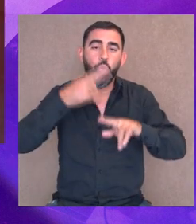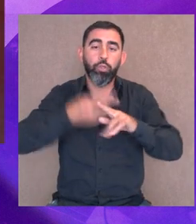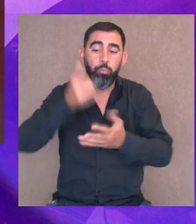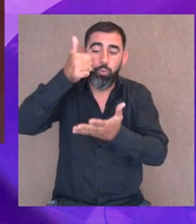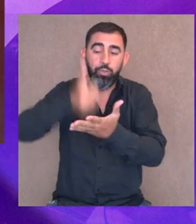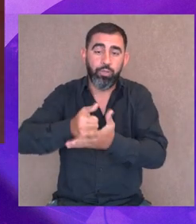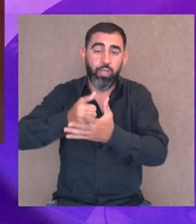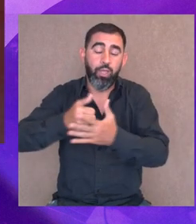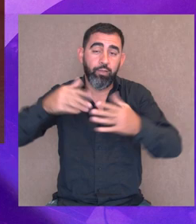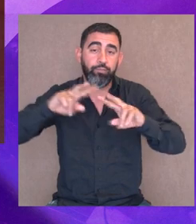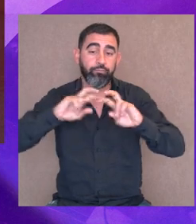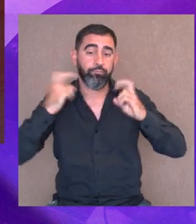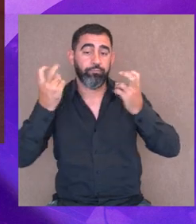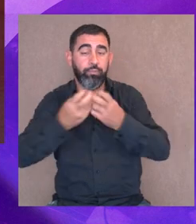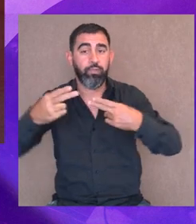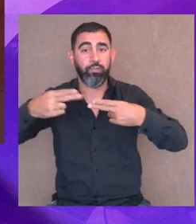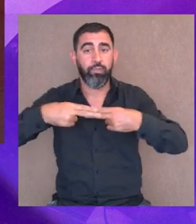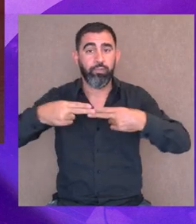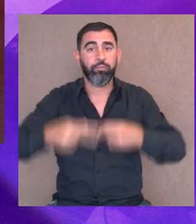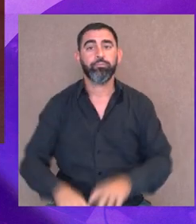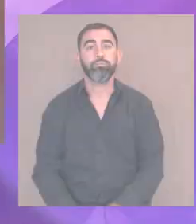vez más por acompañarnos en los Perifoneos Online.